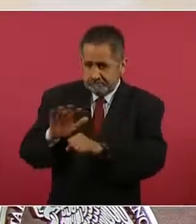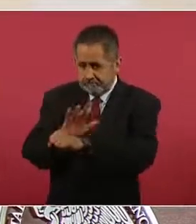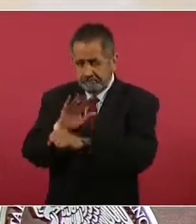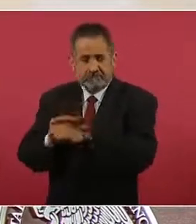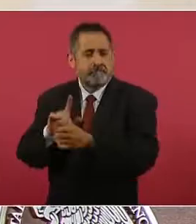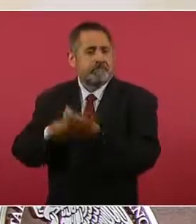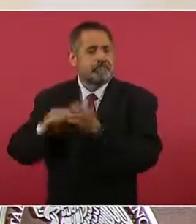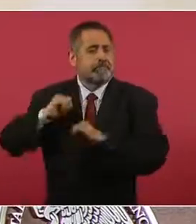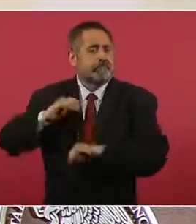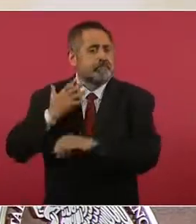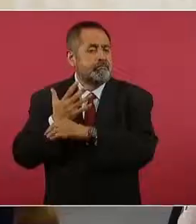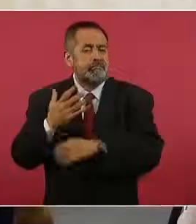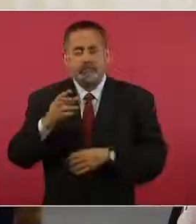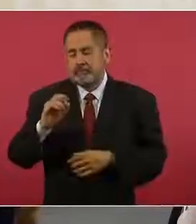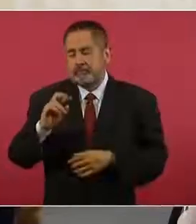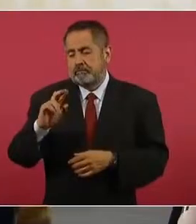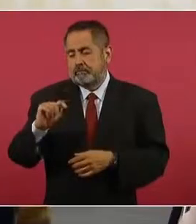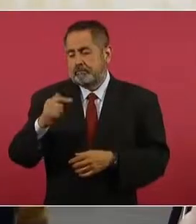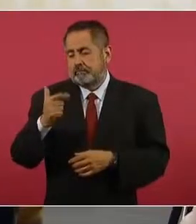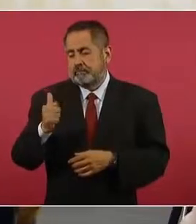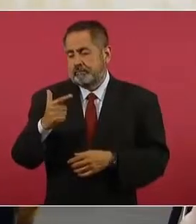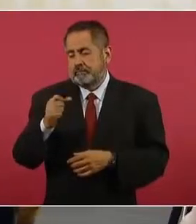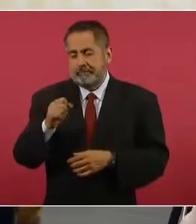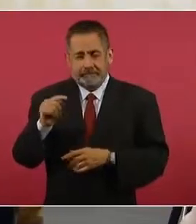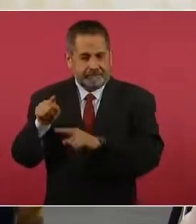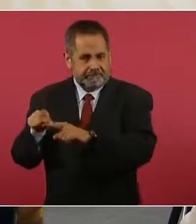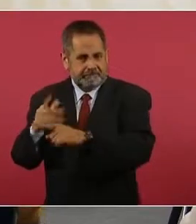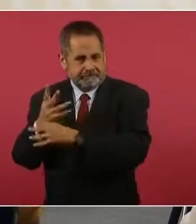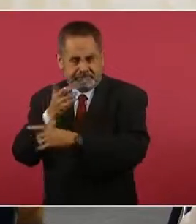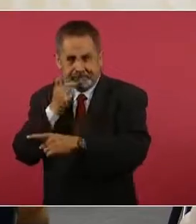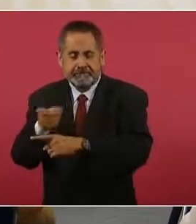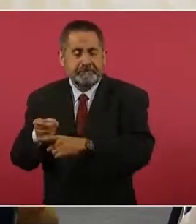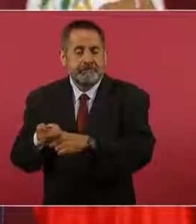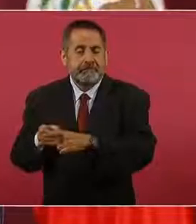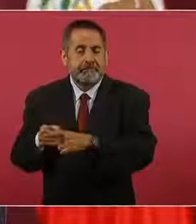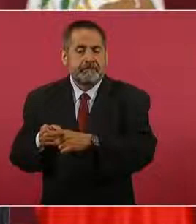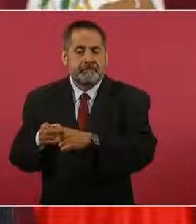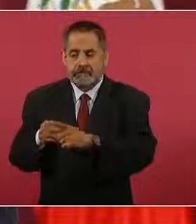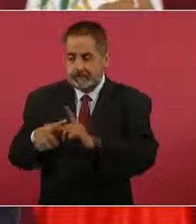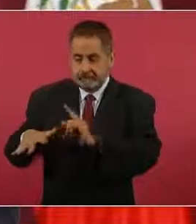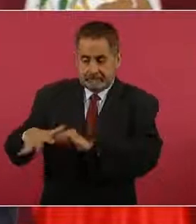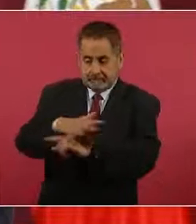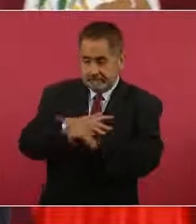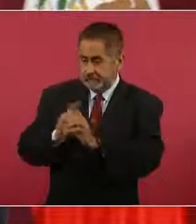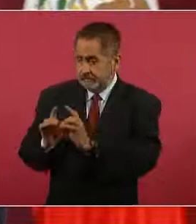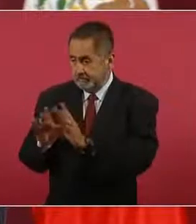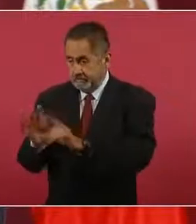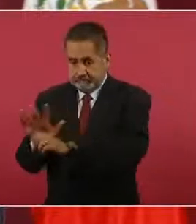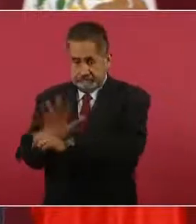la circunstancia,